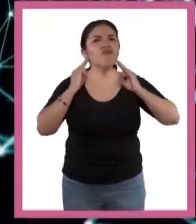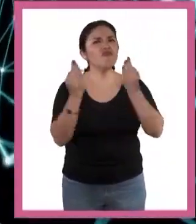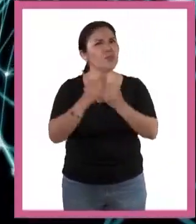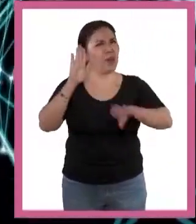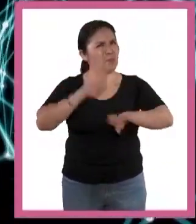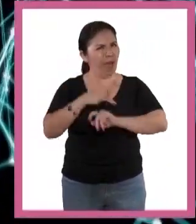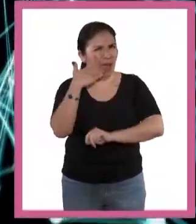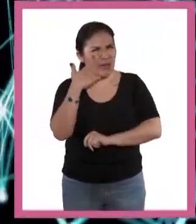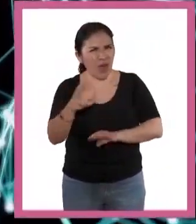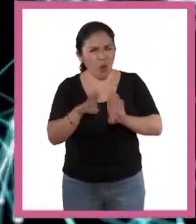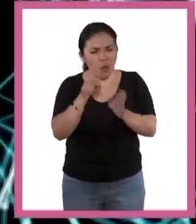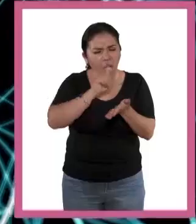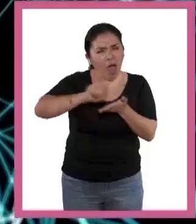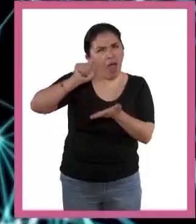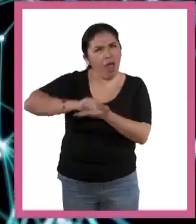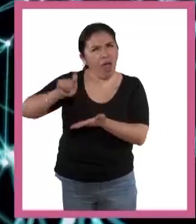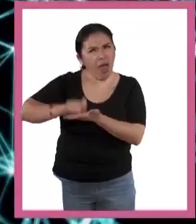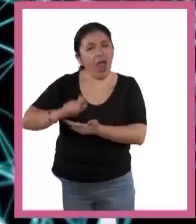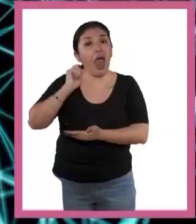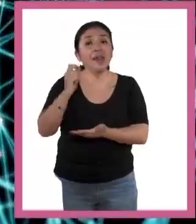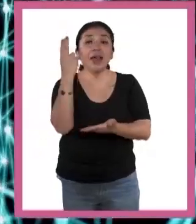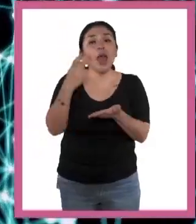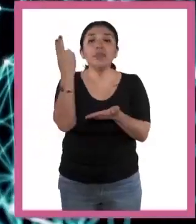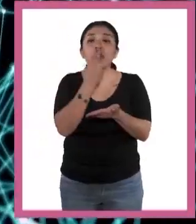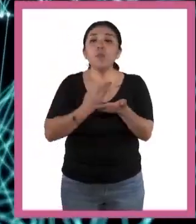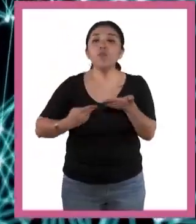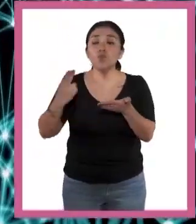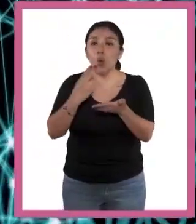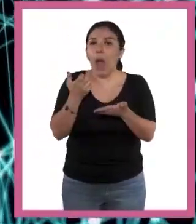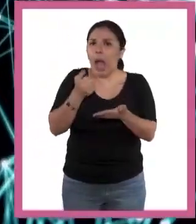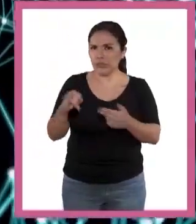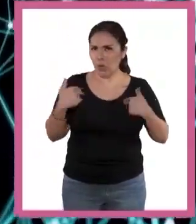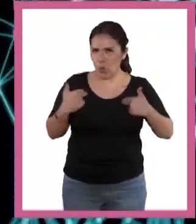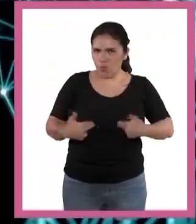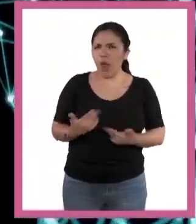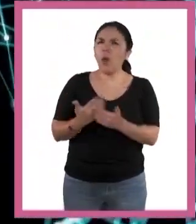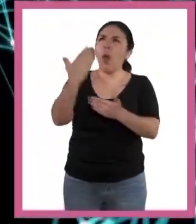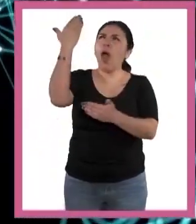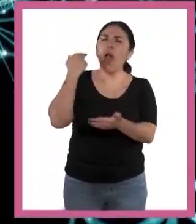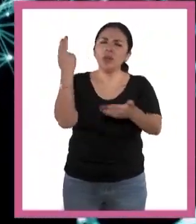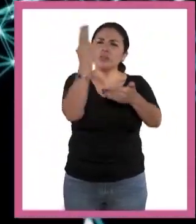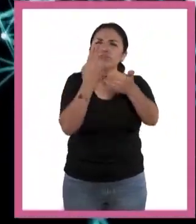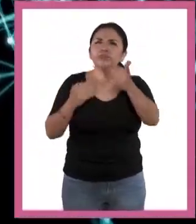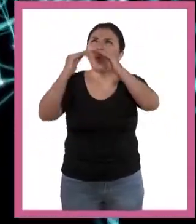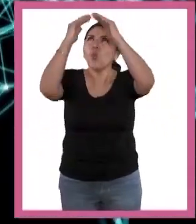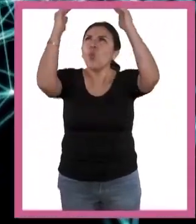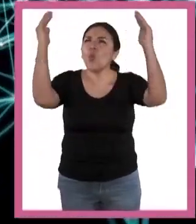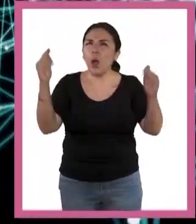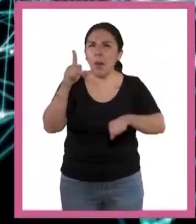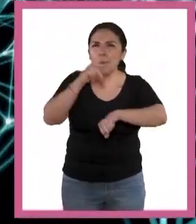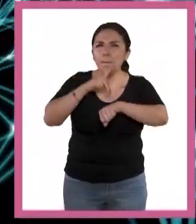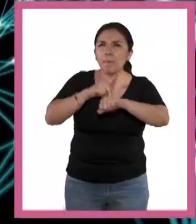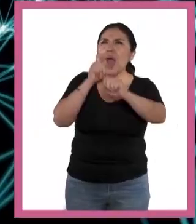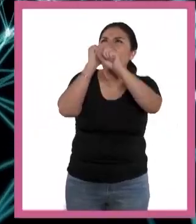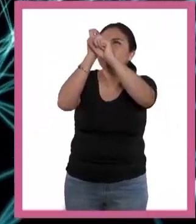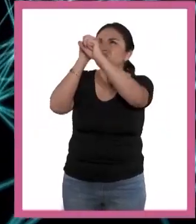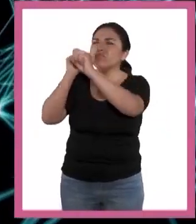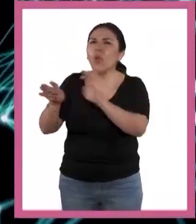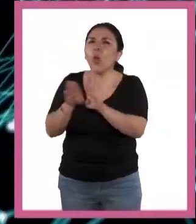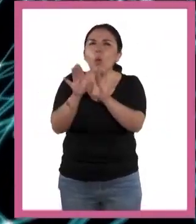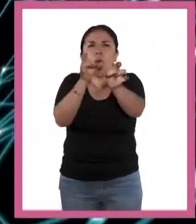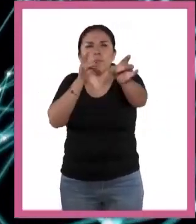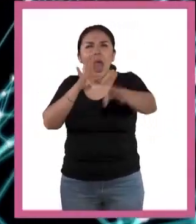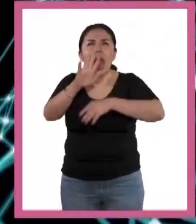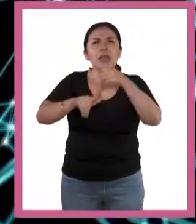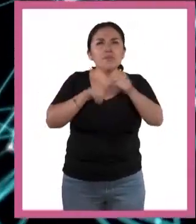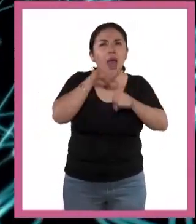única de escritura, el dibujo. Los seres humanos dibujaban en las cuevas donde vivían escenas de cacerías